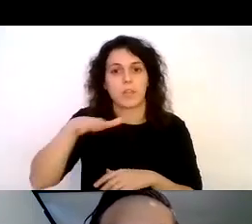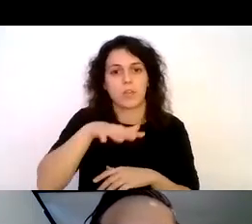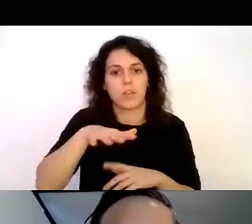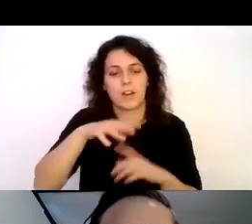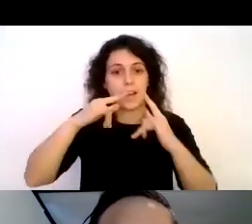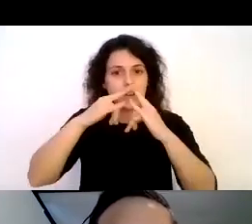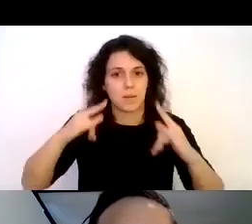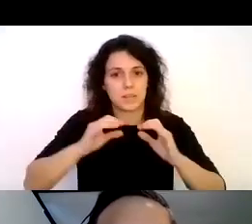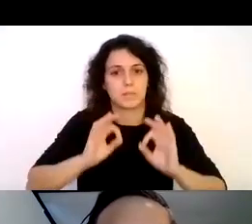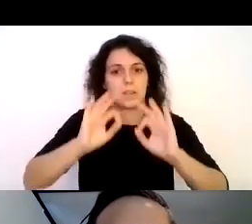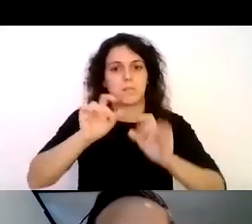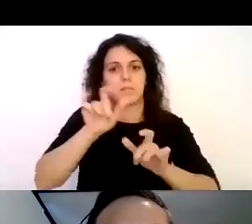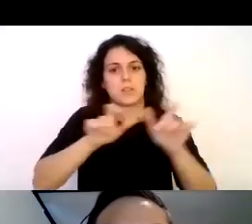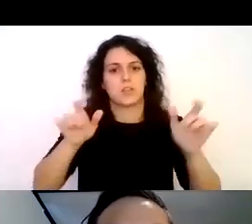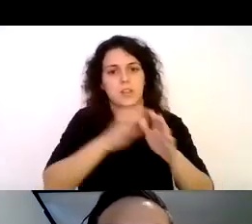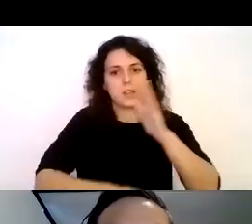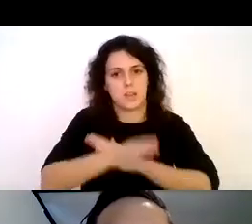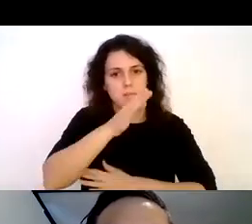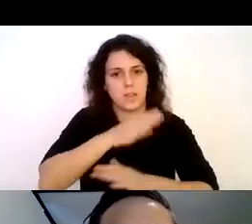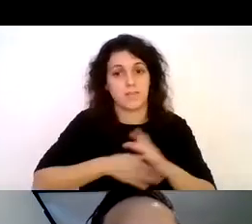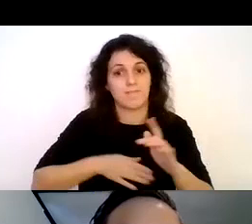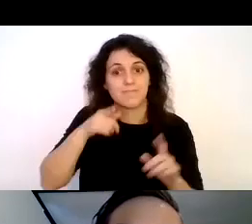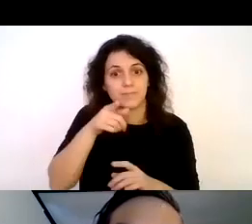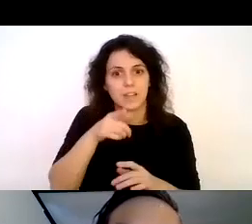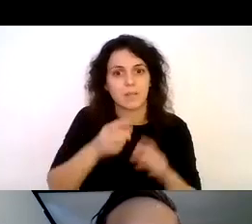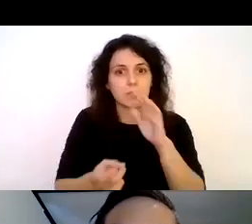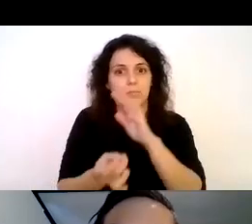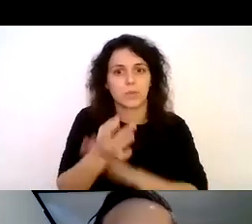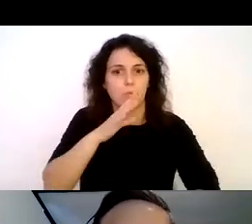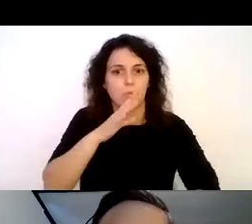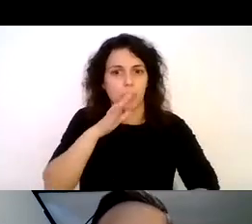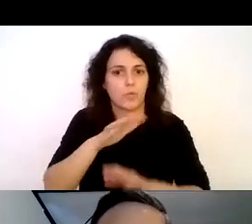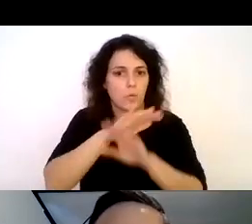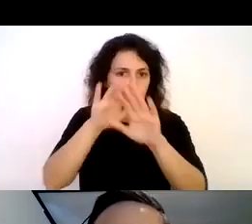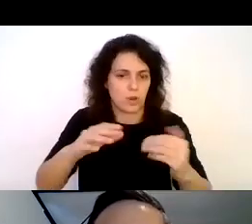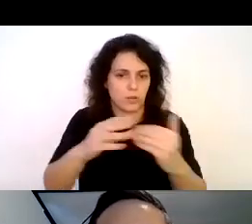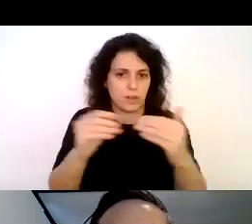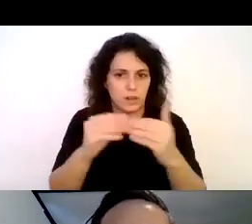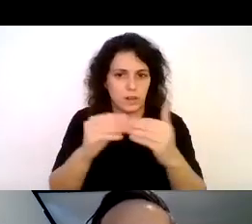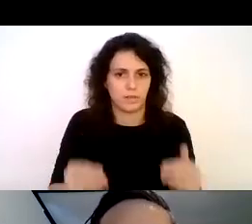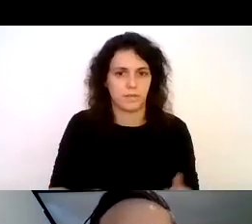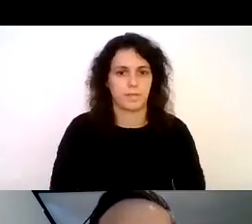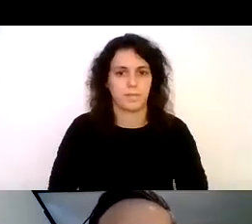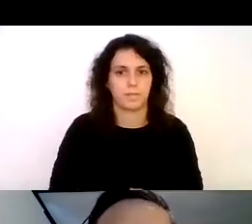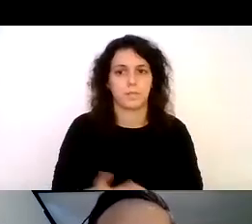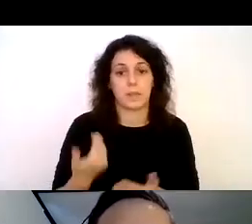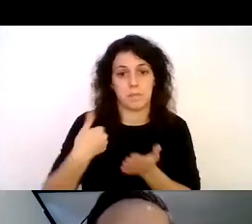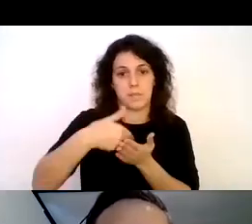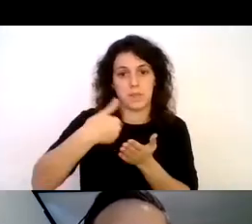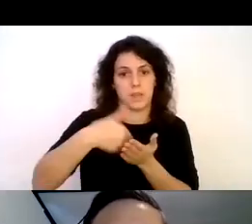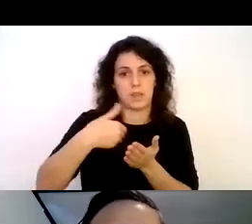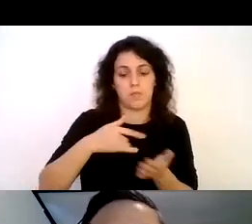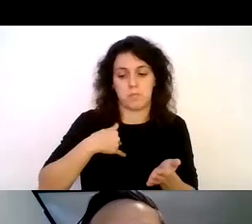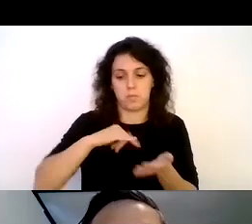especiales para personas con discapacidad las cuales fueron co-creadas con el usuario final me solicitaron realizar mi